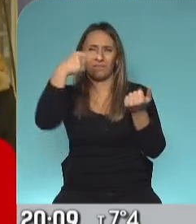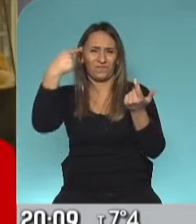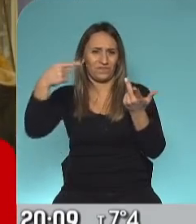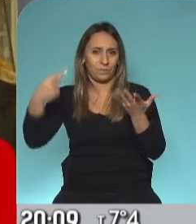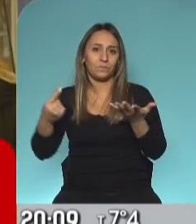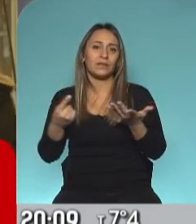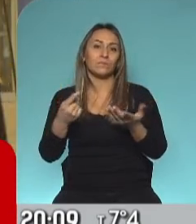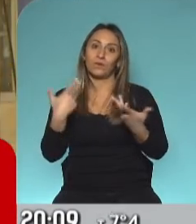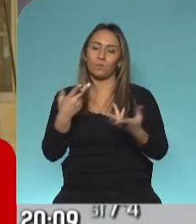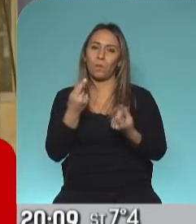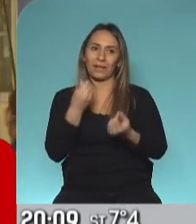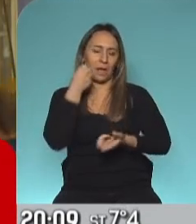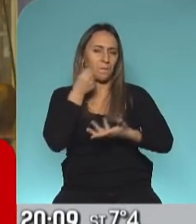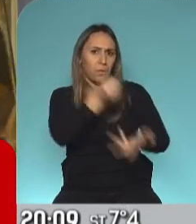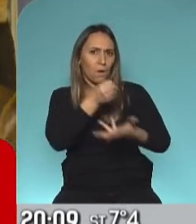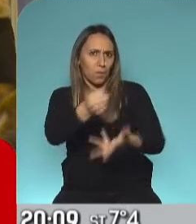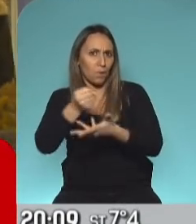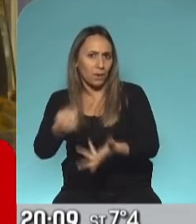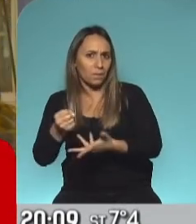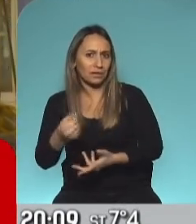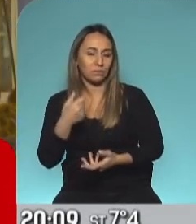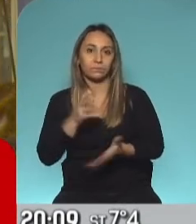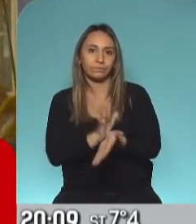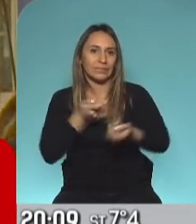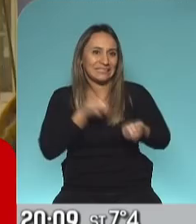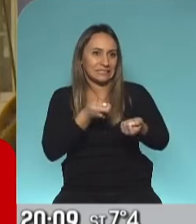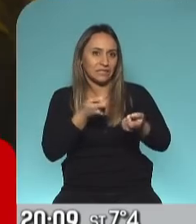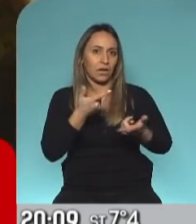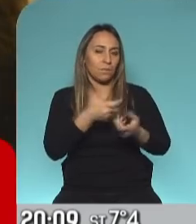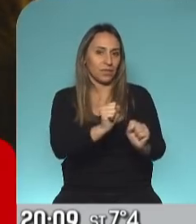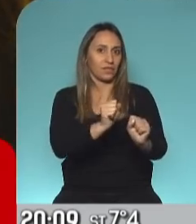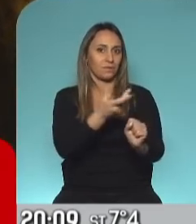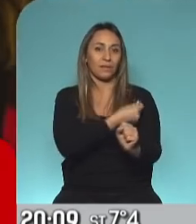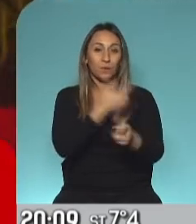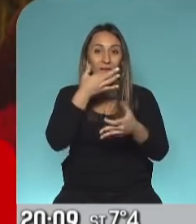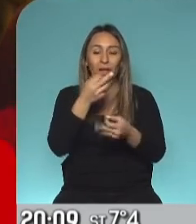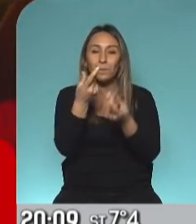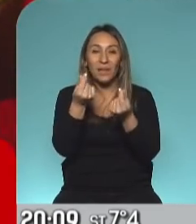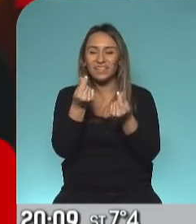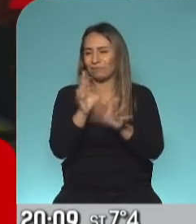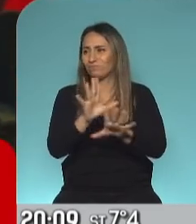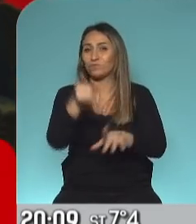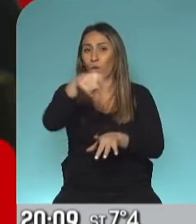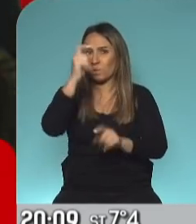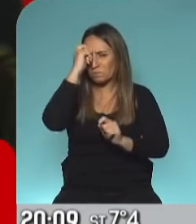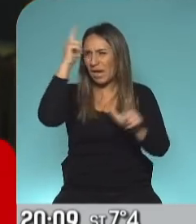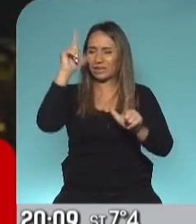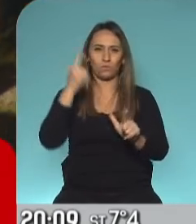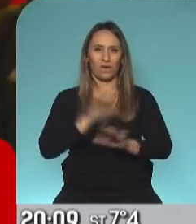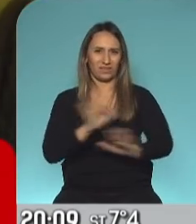probablemente debemos a conocer de acá a fin de año o un poquito más. Cifras inimaginables para cualquiera de nosotros.